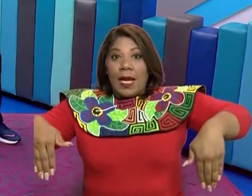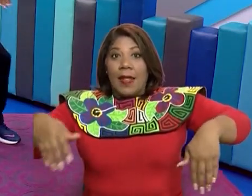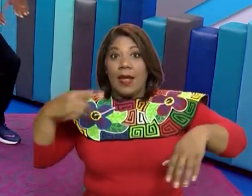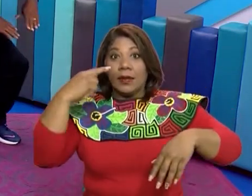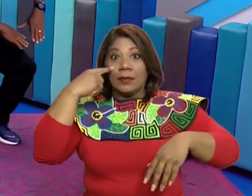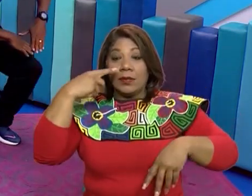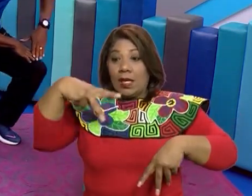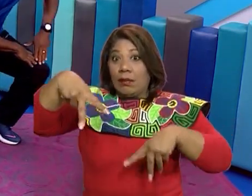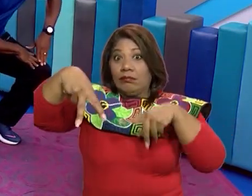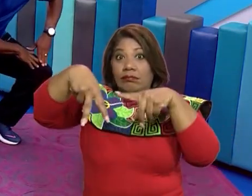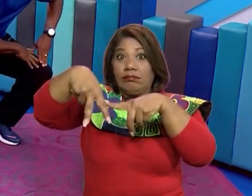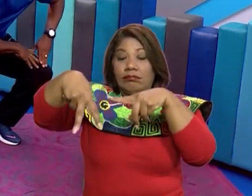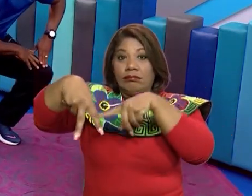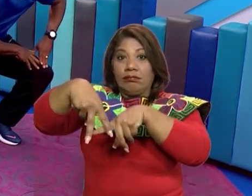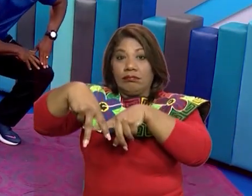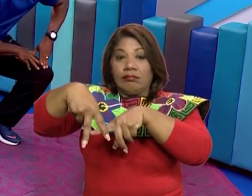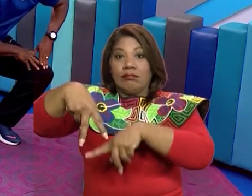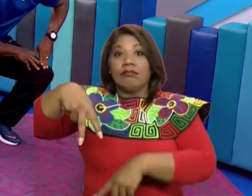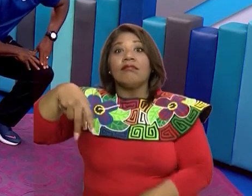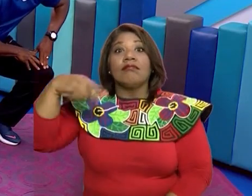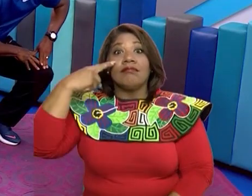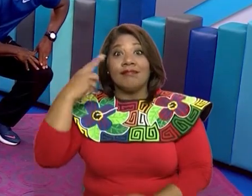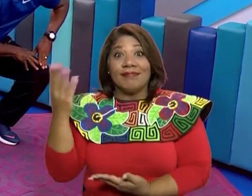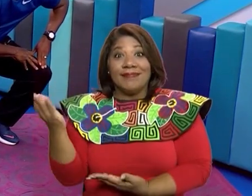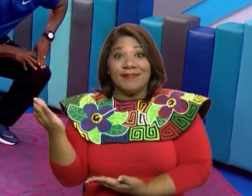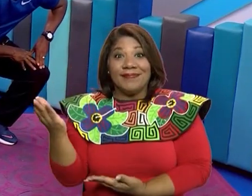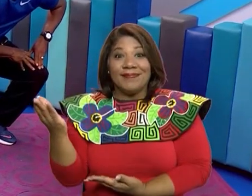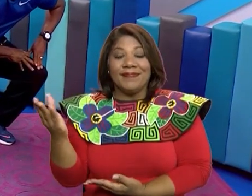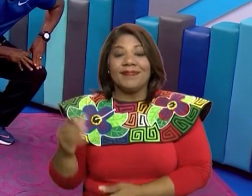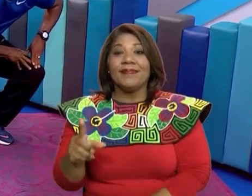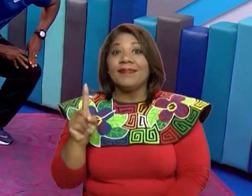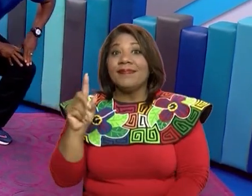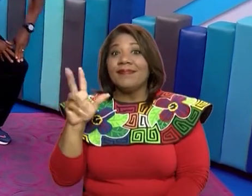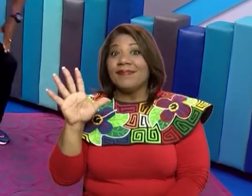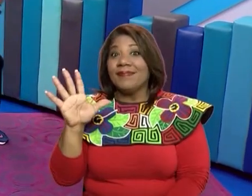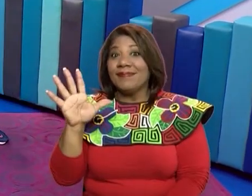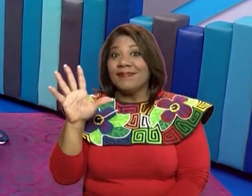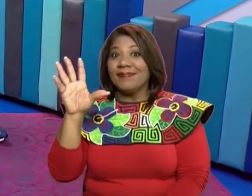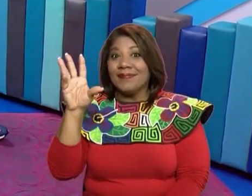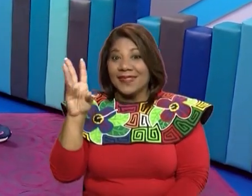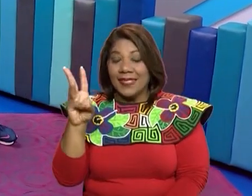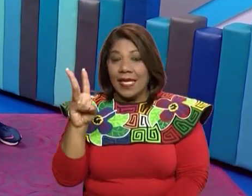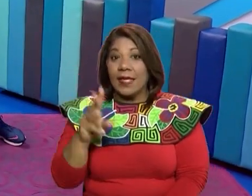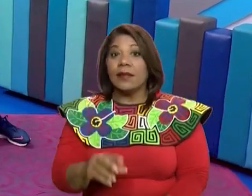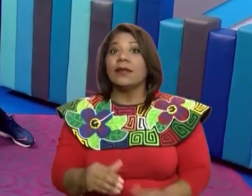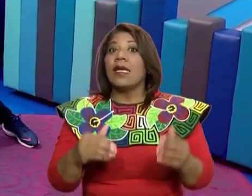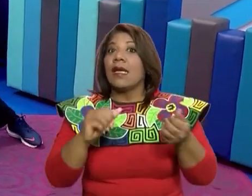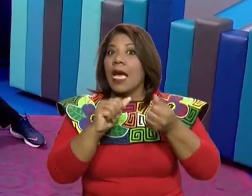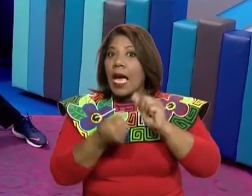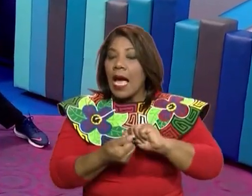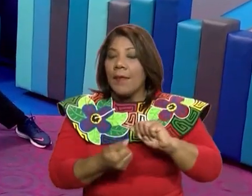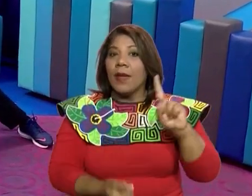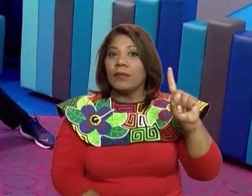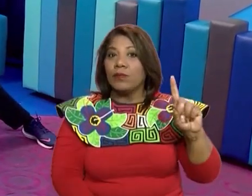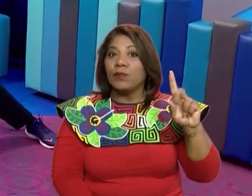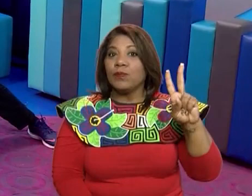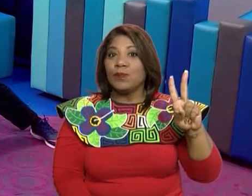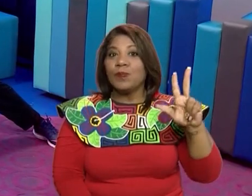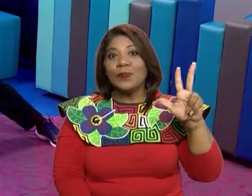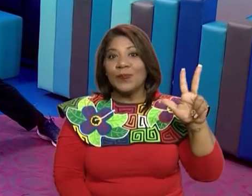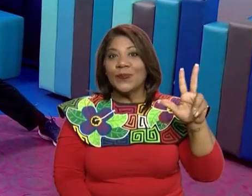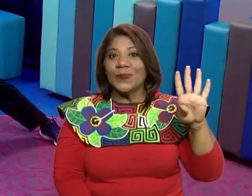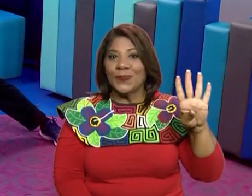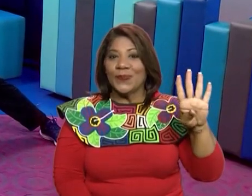derecho, ¿ya? 1, 2, 3, 4, 5, 6, cambiamos de pierna, 1, 2,